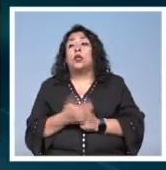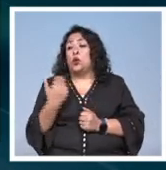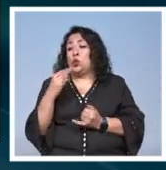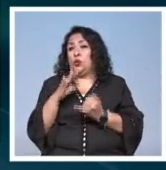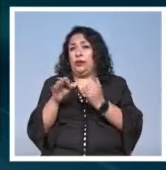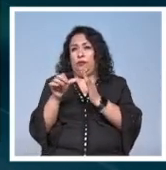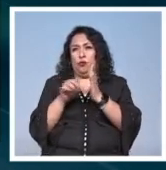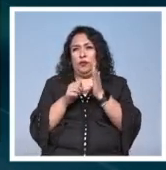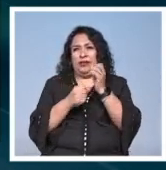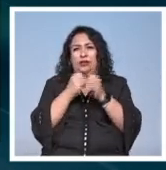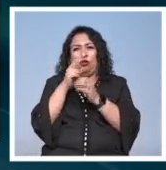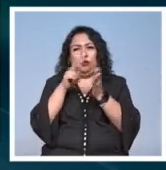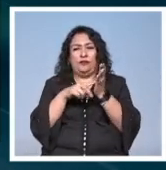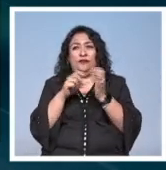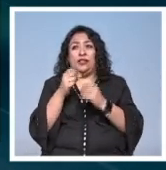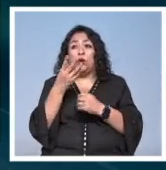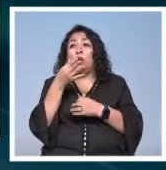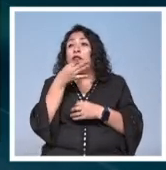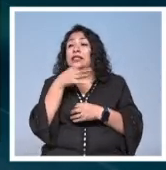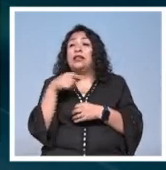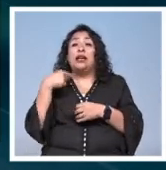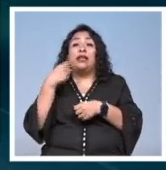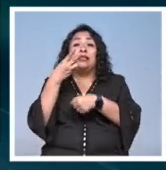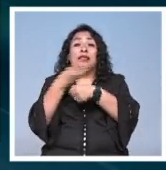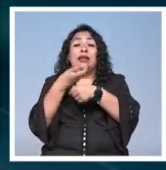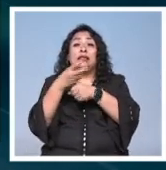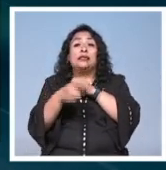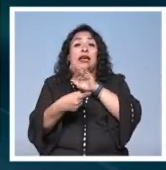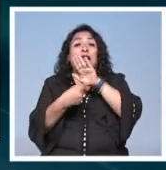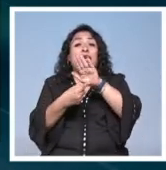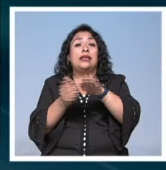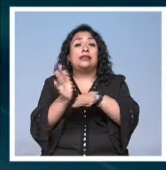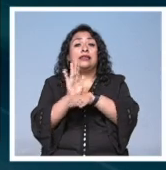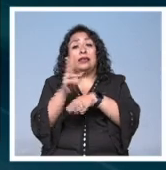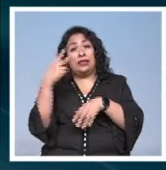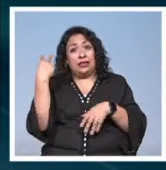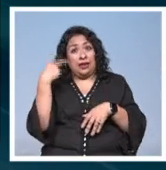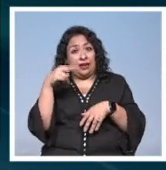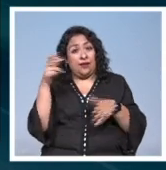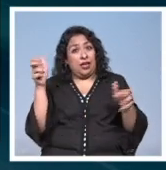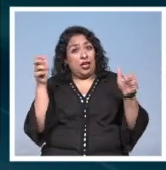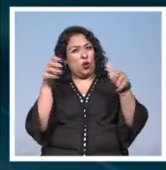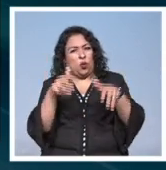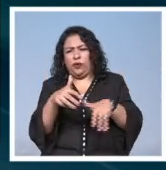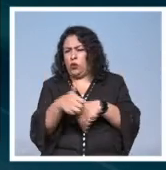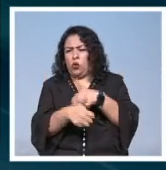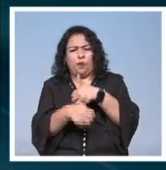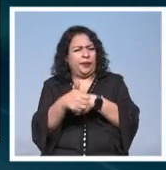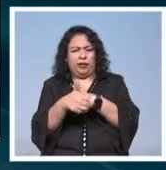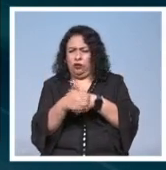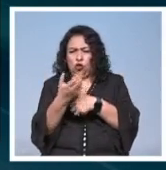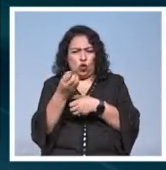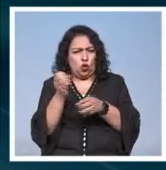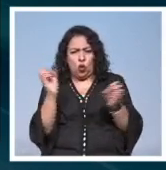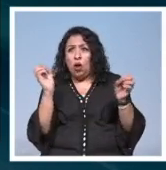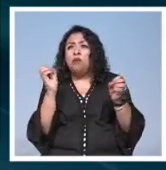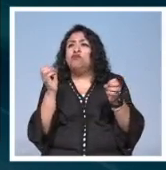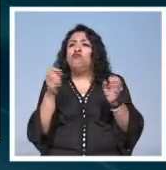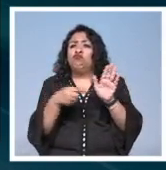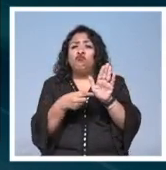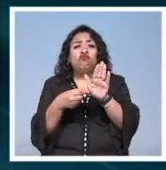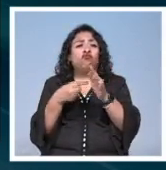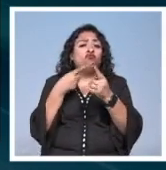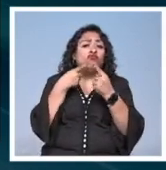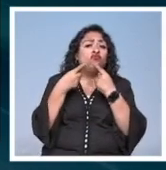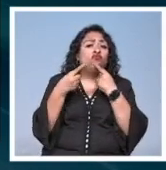últimos meses de 2024 se celebrará la tercera muestra de la Cineteca Veracruz, encuentro no competitivo donde se exhibe, se dialoga y